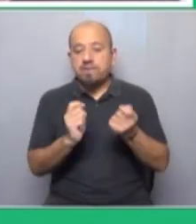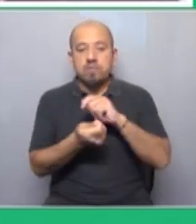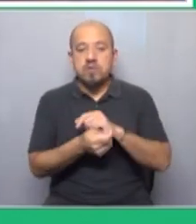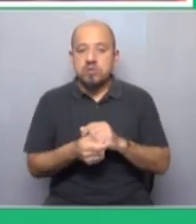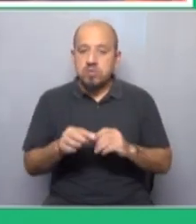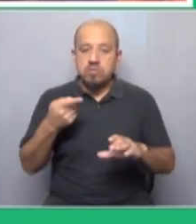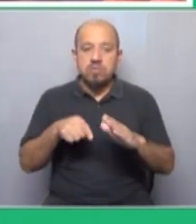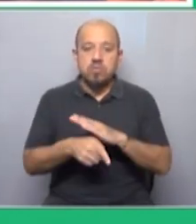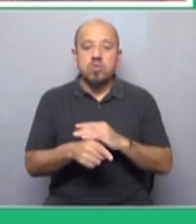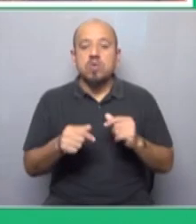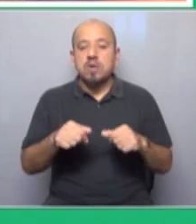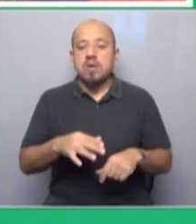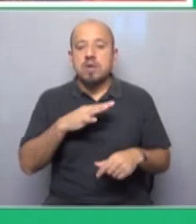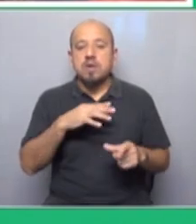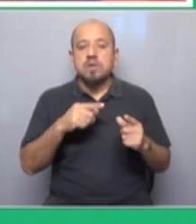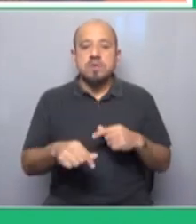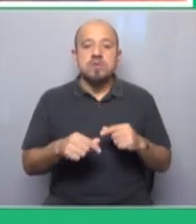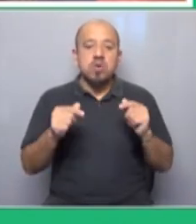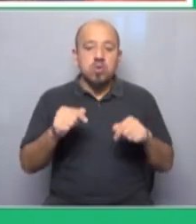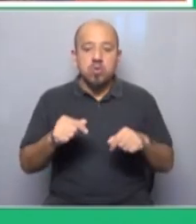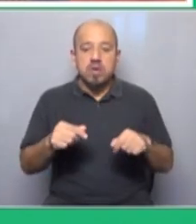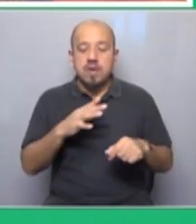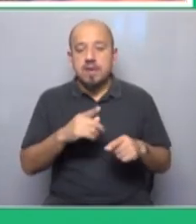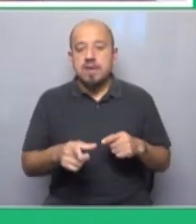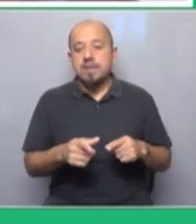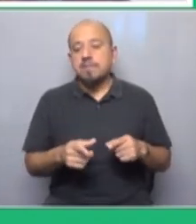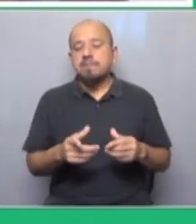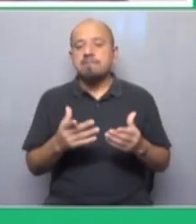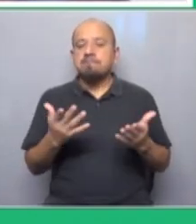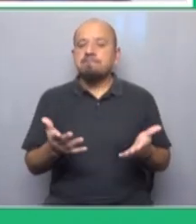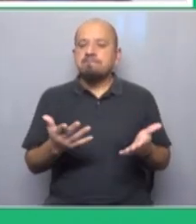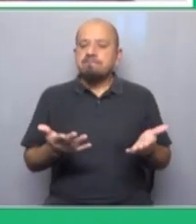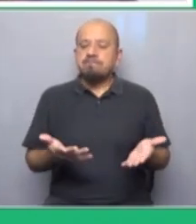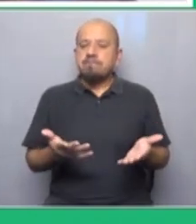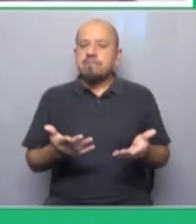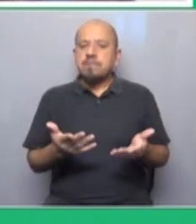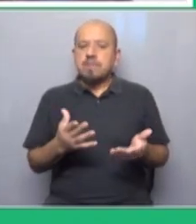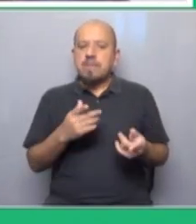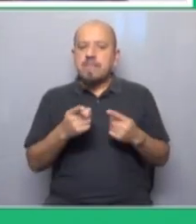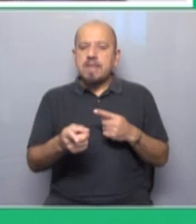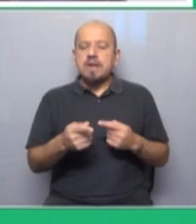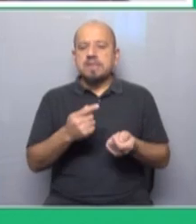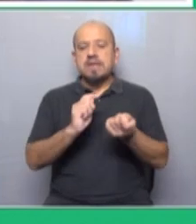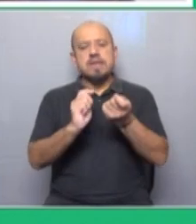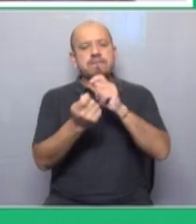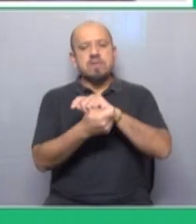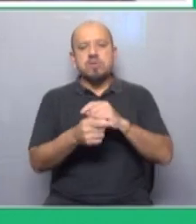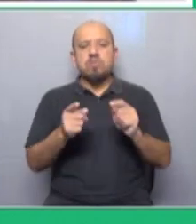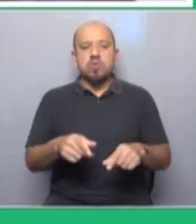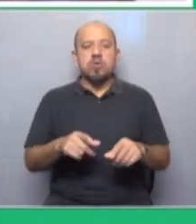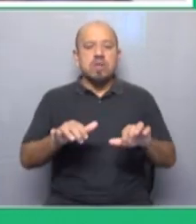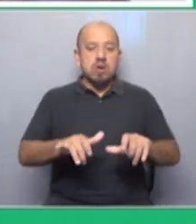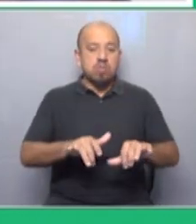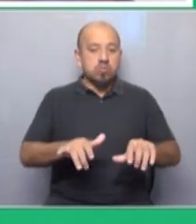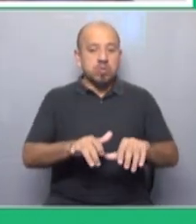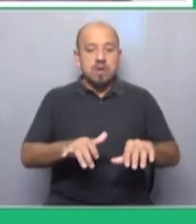reestructuración que estamos viviendo hoy mismo. Hoy en día, hoy en día, impulsada esa transformación por la digitalización.